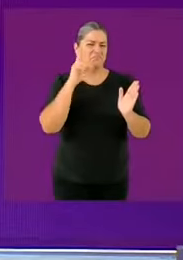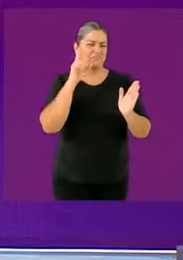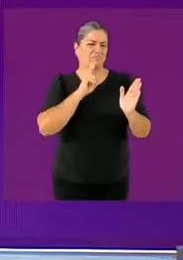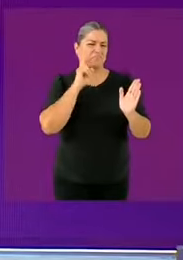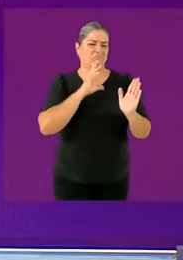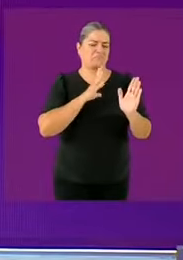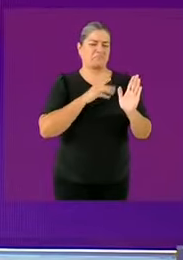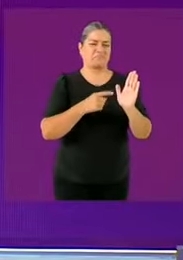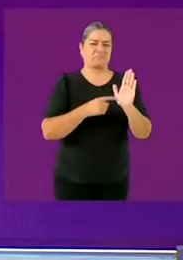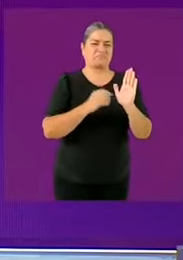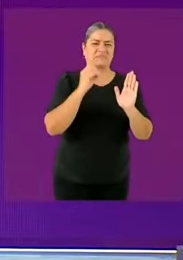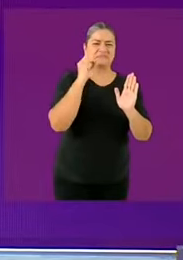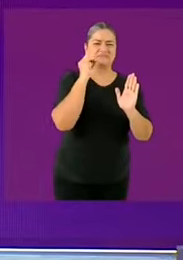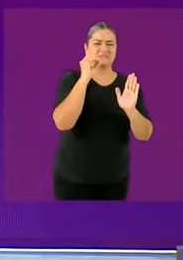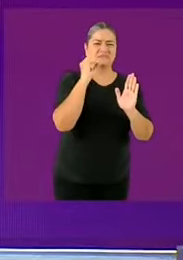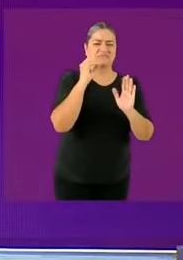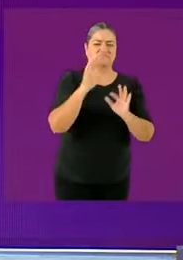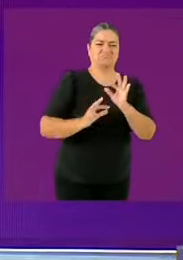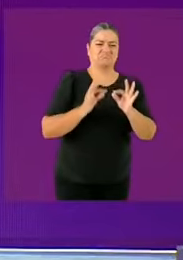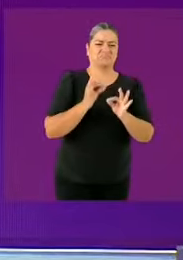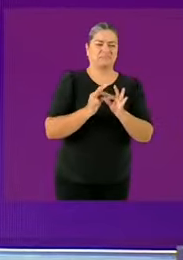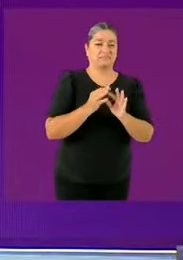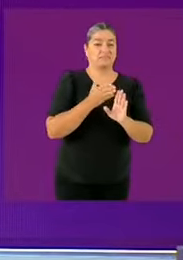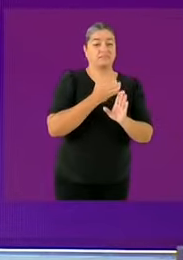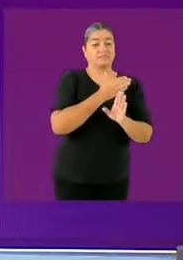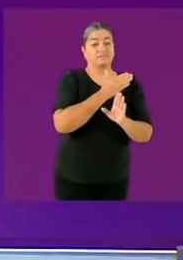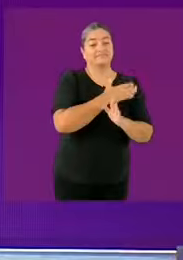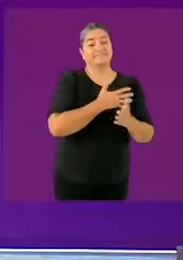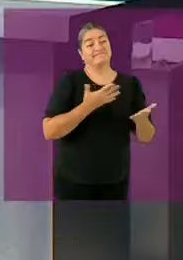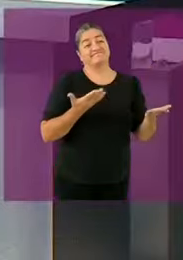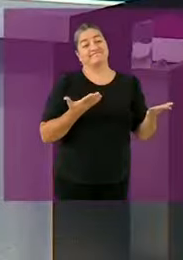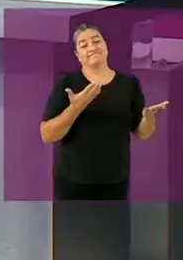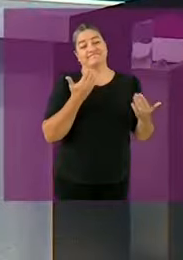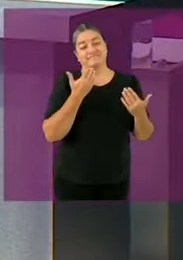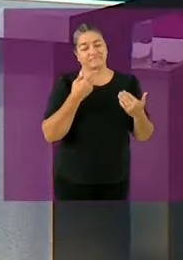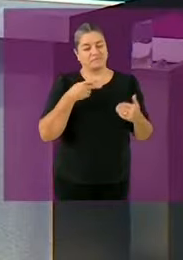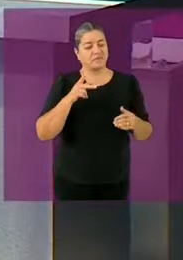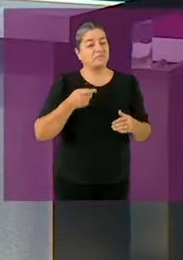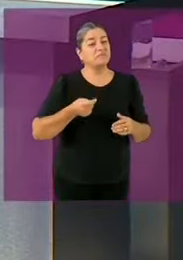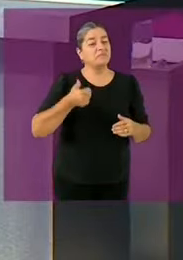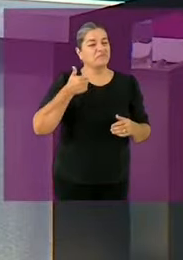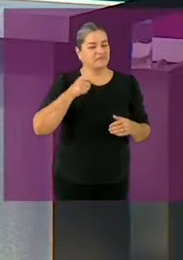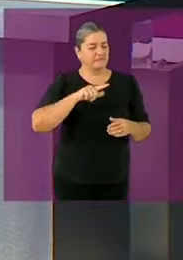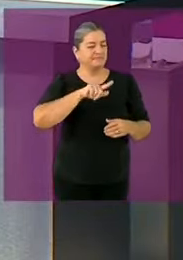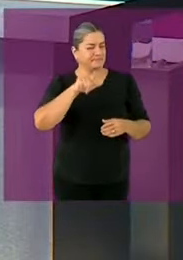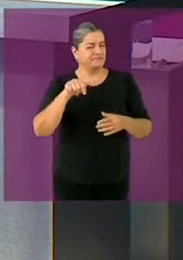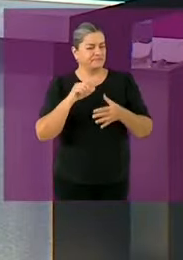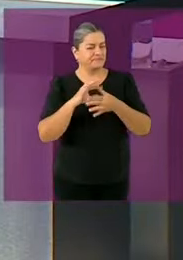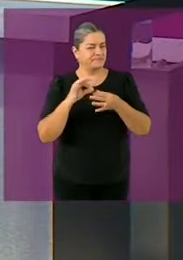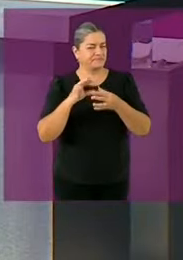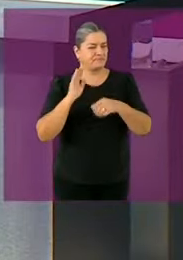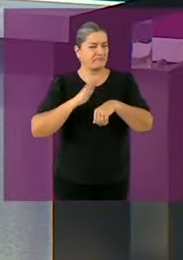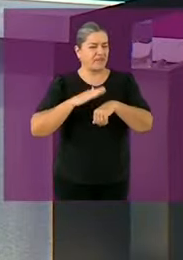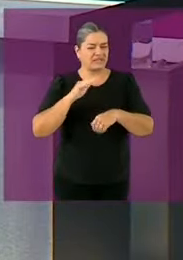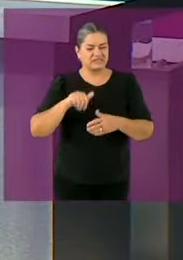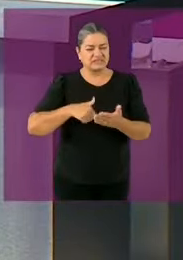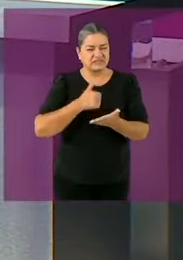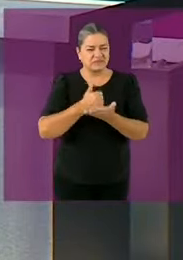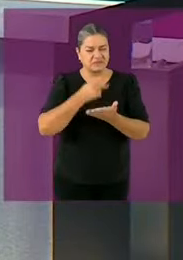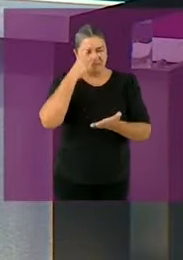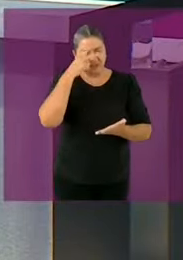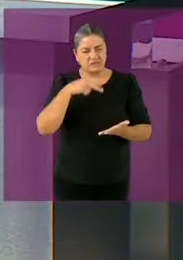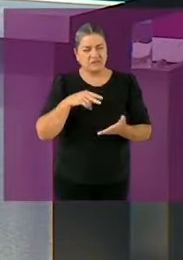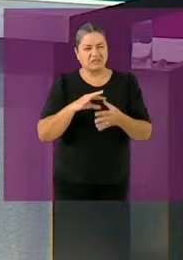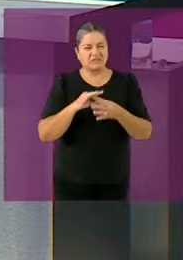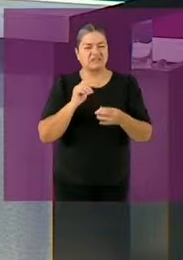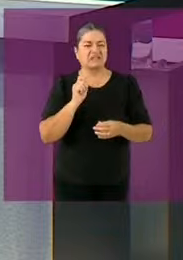voy a hablar más adelante de lo que hicimos en la ciudad. Muchas gracias y ahora pasamos a esta bolsa de tiempo sobre este segundo tema